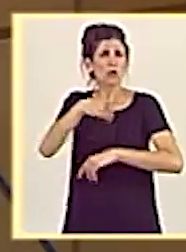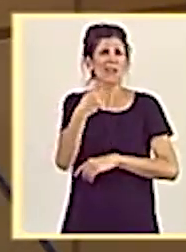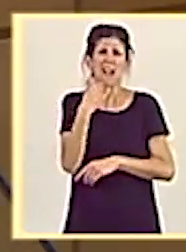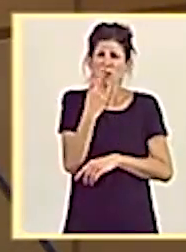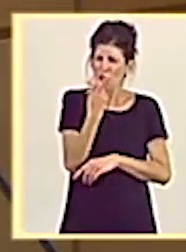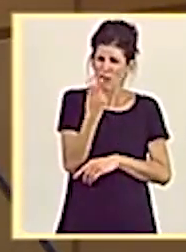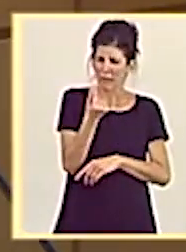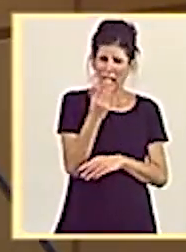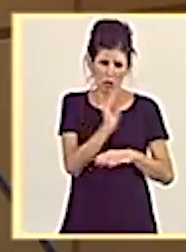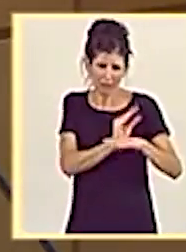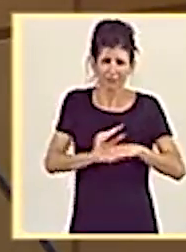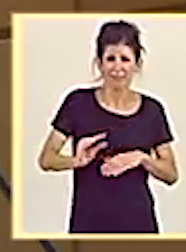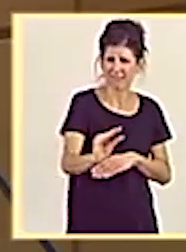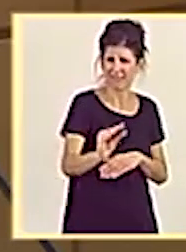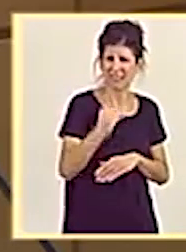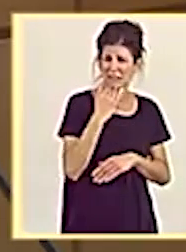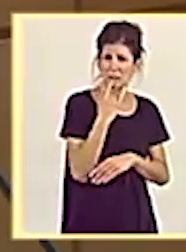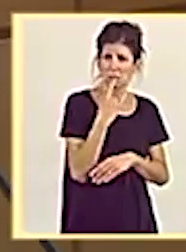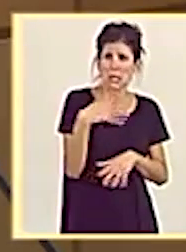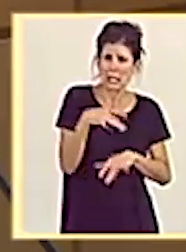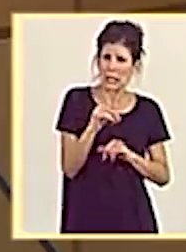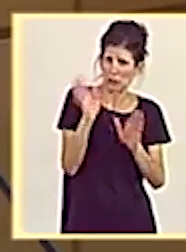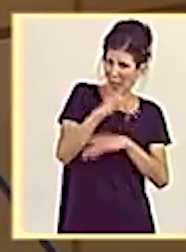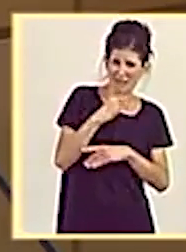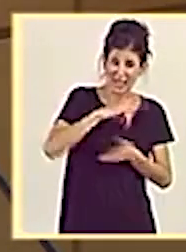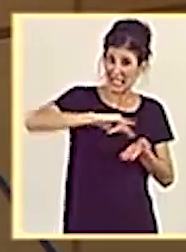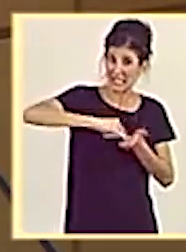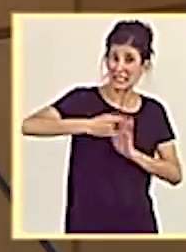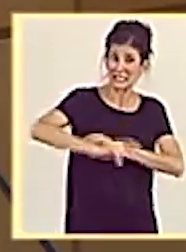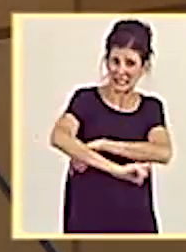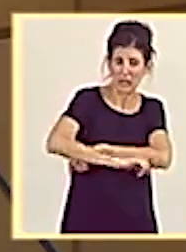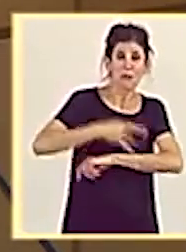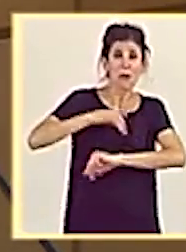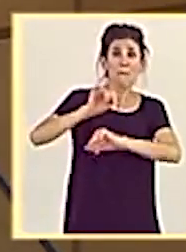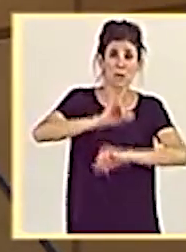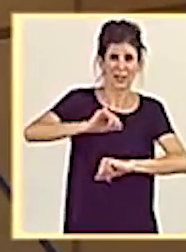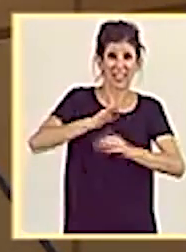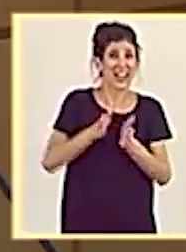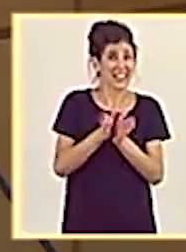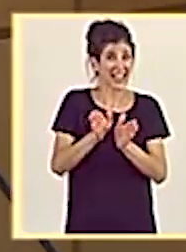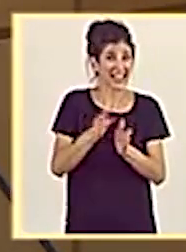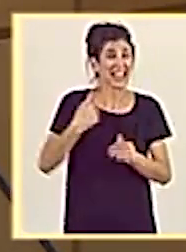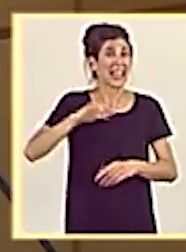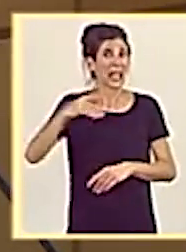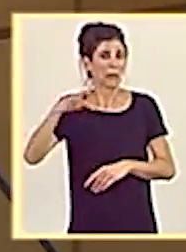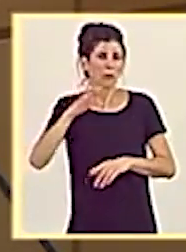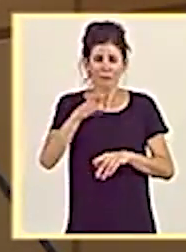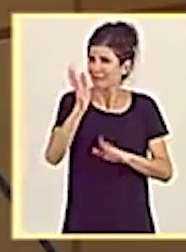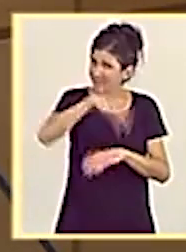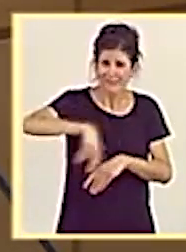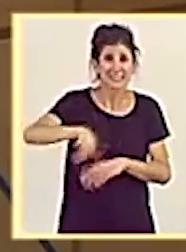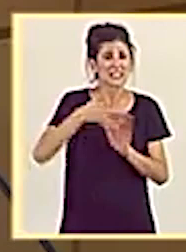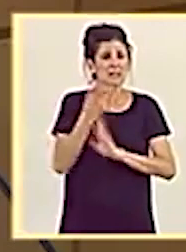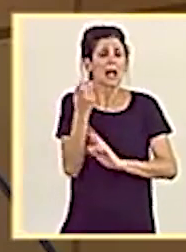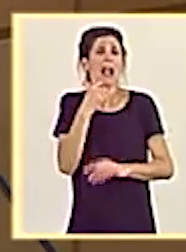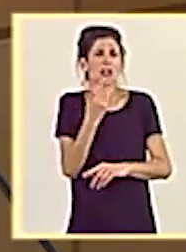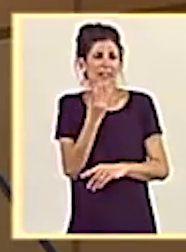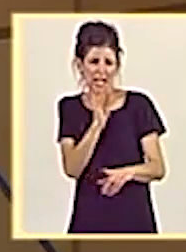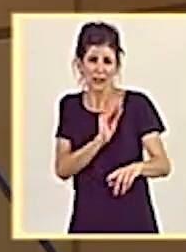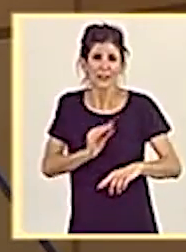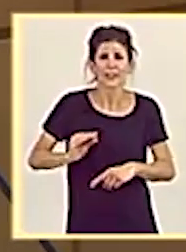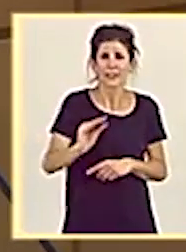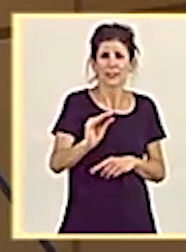partida en relación a esta estrategia de protección del Delta del Ebro. Tampoco hemos encontrado ninguna partida